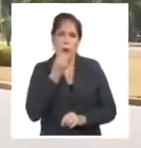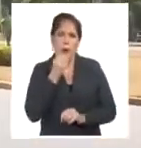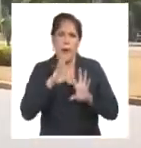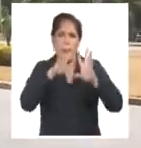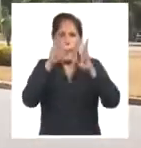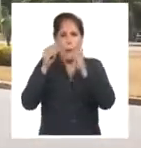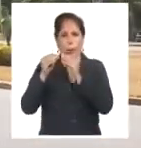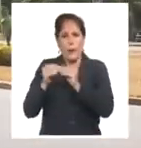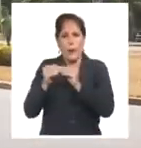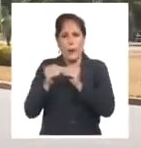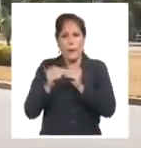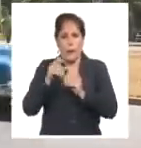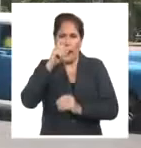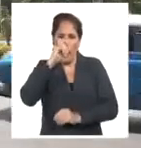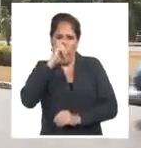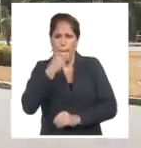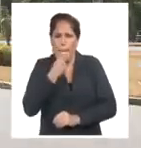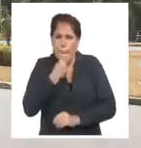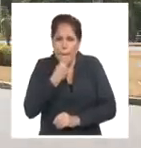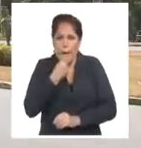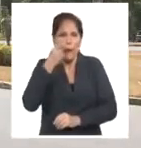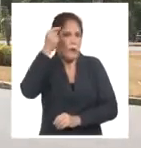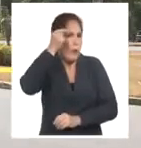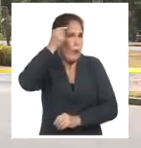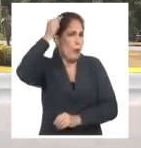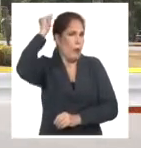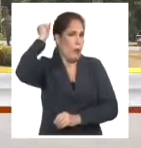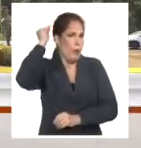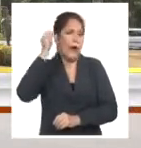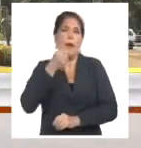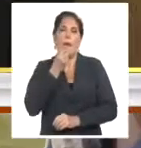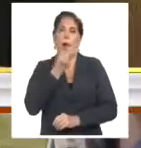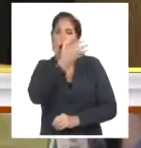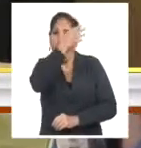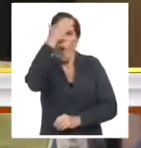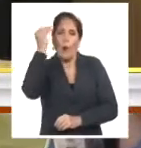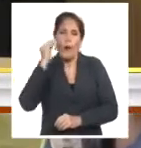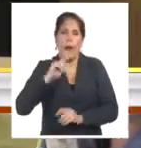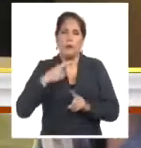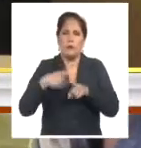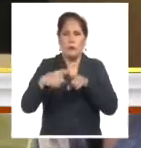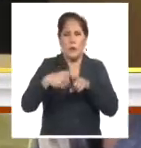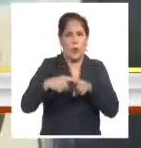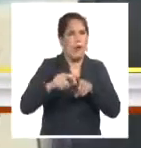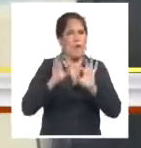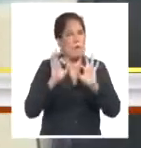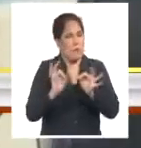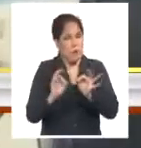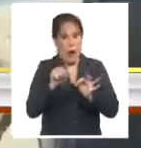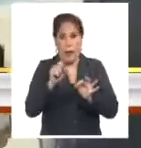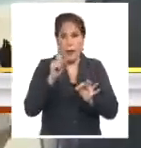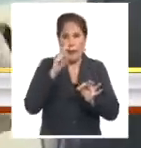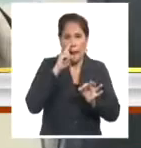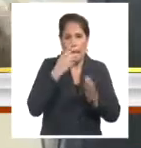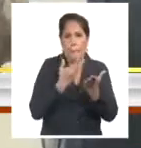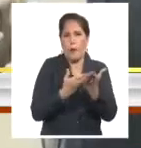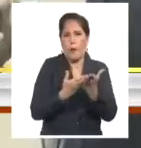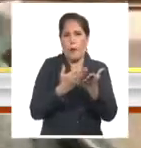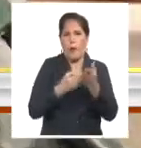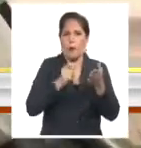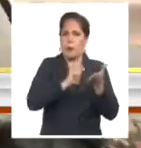en este grupo etario, en particular de padecimientos como la demencia senil, se encuentra en fase de término de toda la